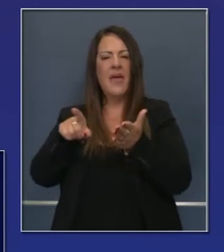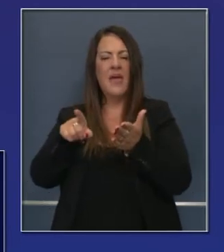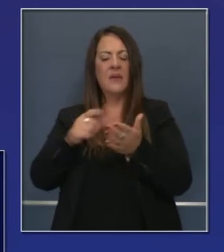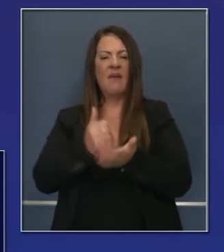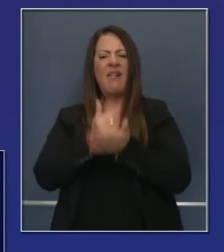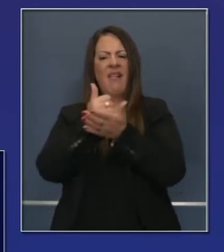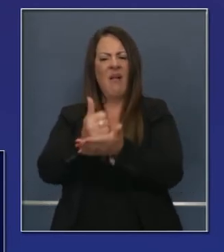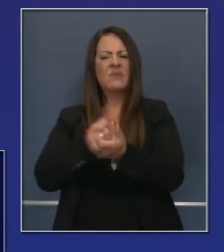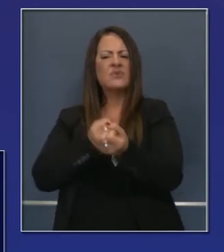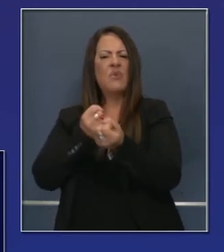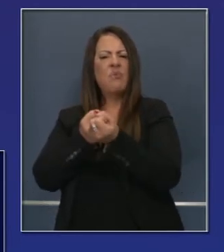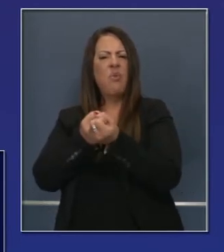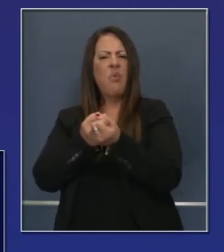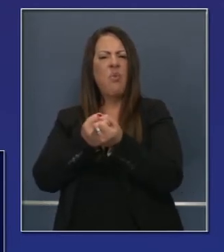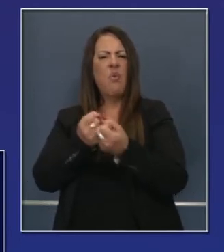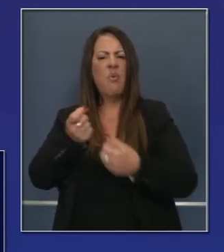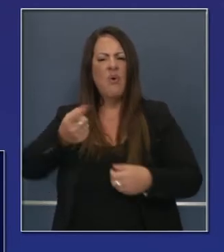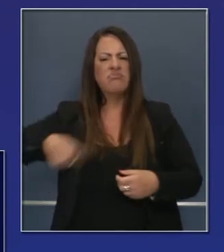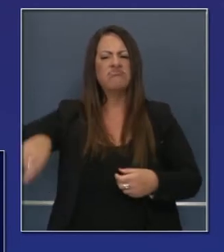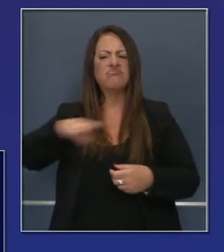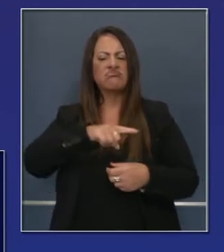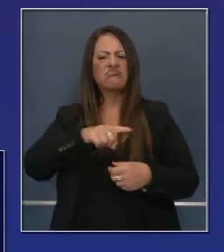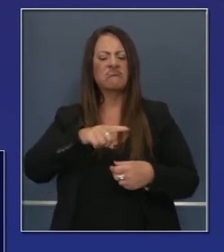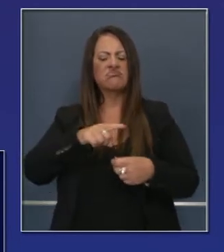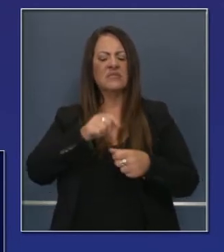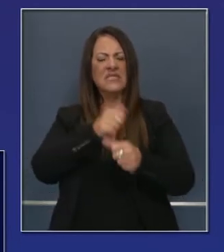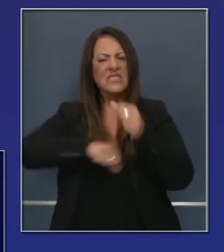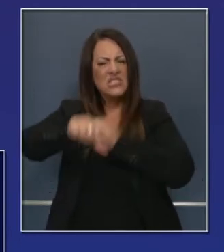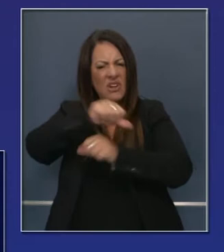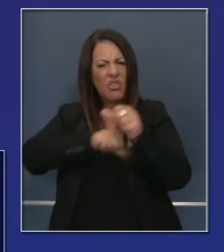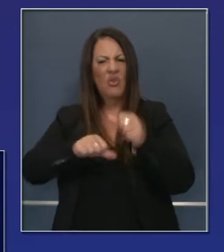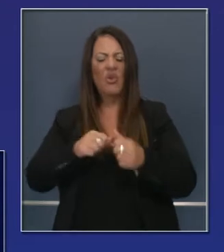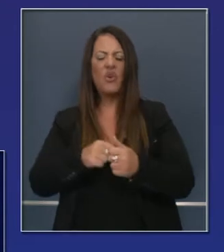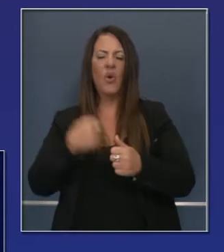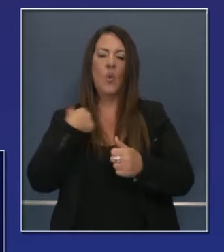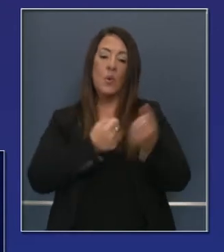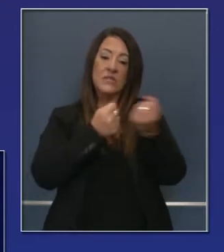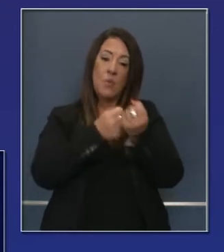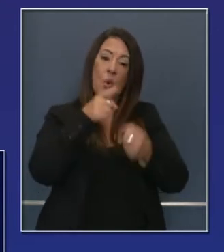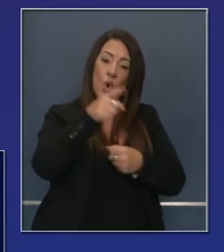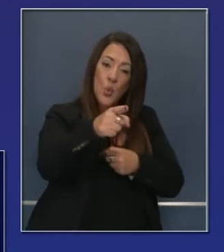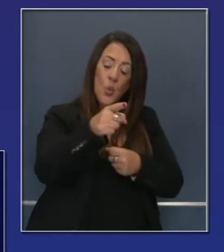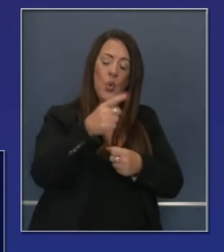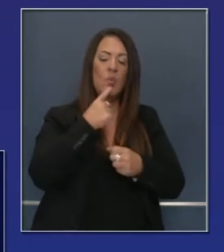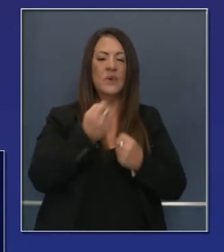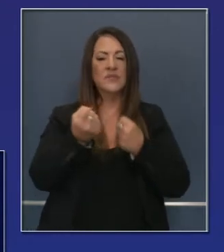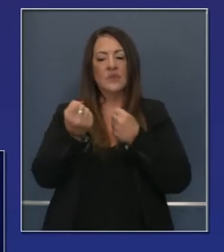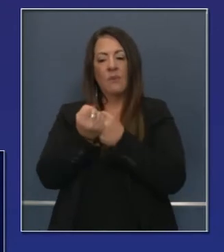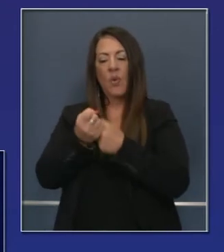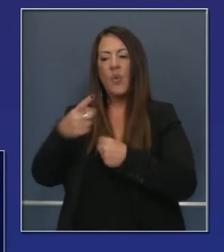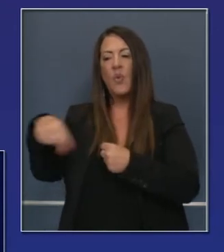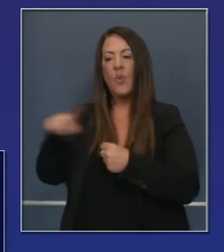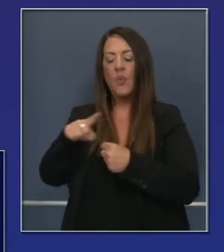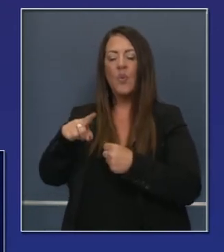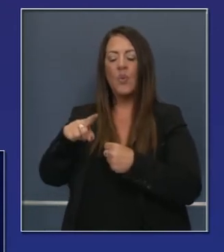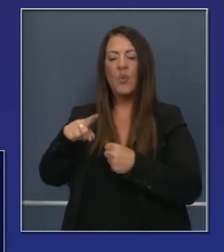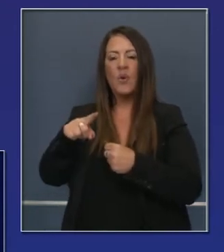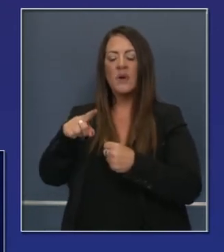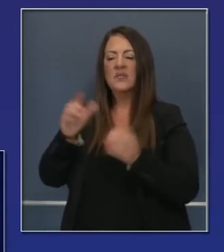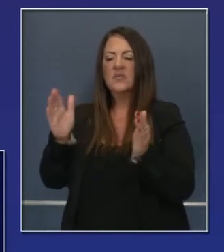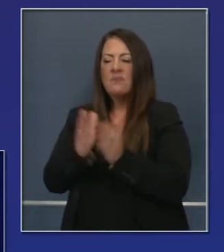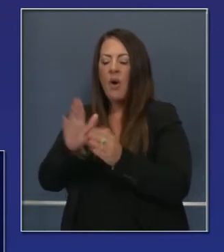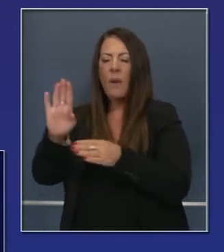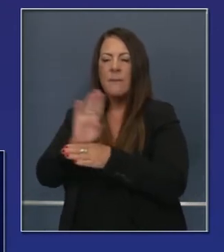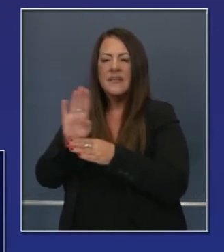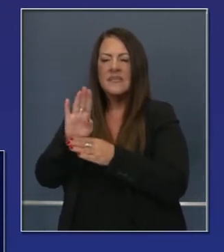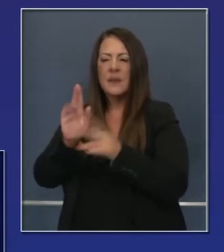25%, para ayudar a apoyar este esfuerzo colectivo. No solamente estamos apoyando a los inquilinos, pero queremos ser sensibles hacia